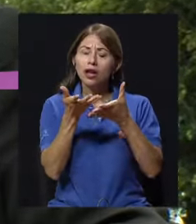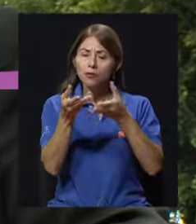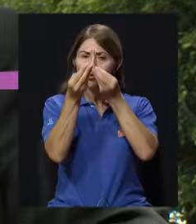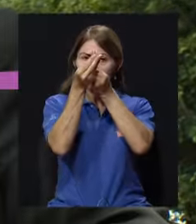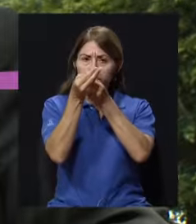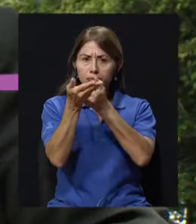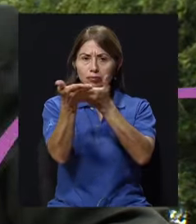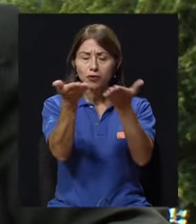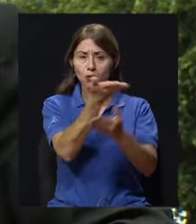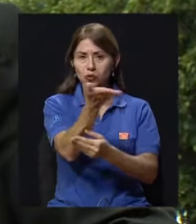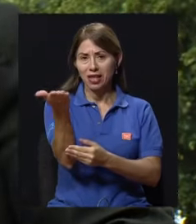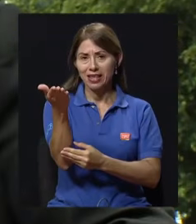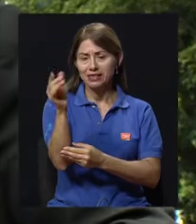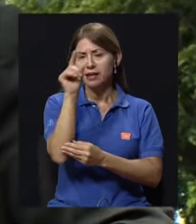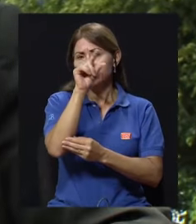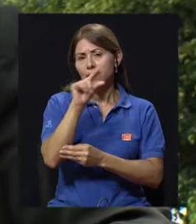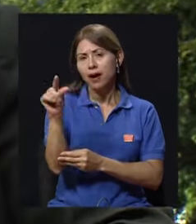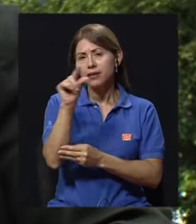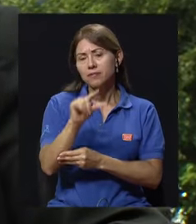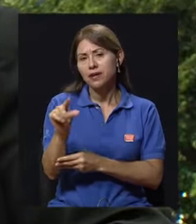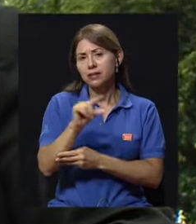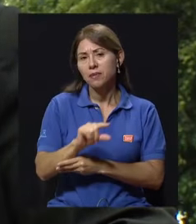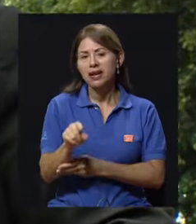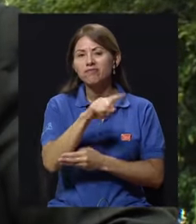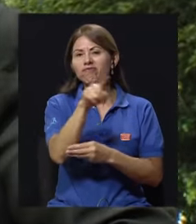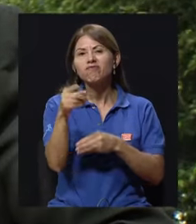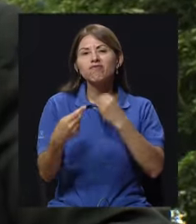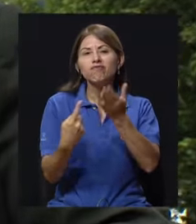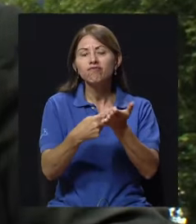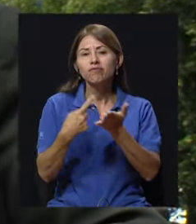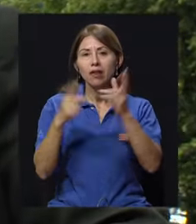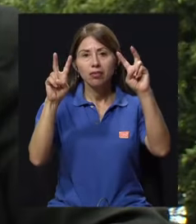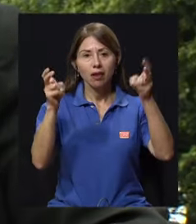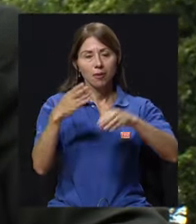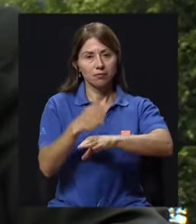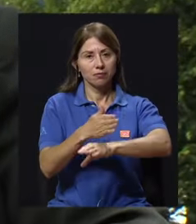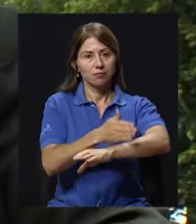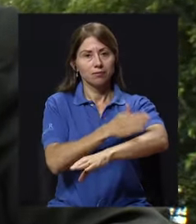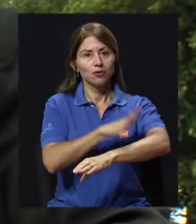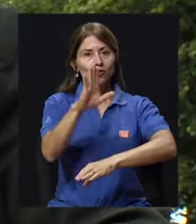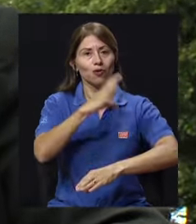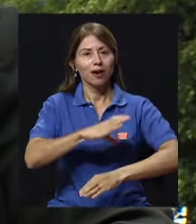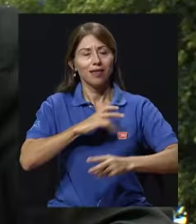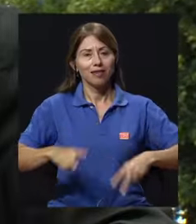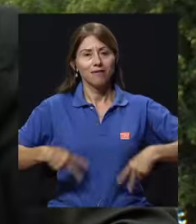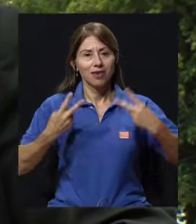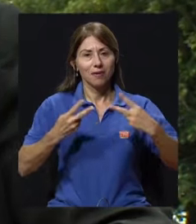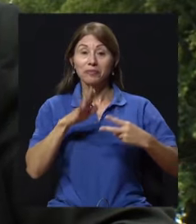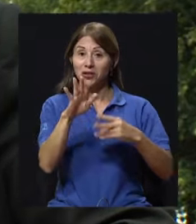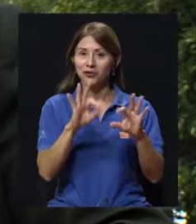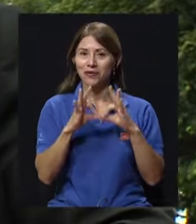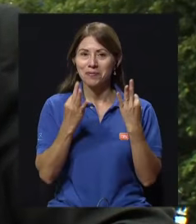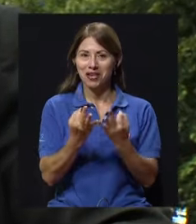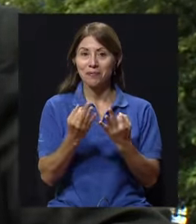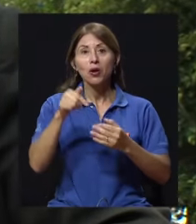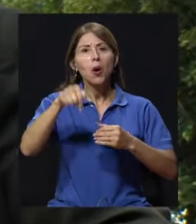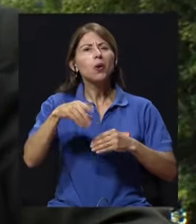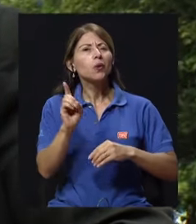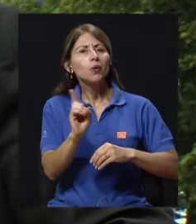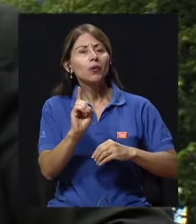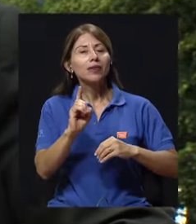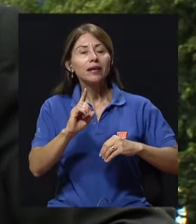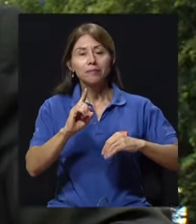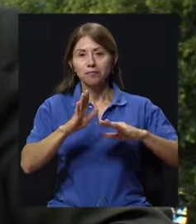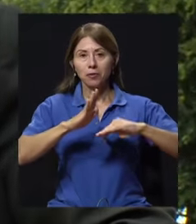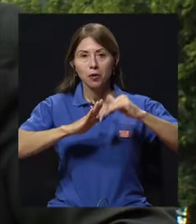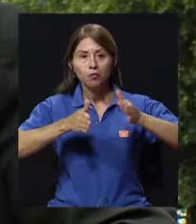ustedes cada semana temas que mejoren su calidad de vida y el bienestar de su familia. El día hoy, desde las afueras de la